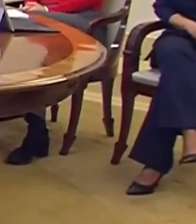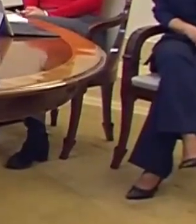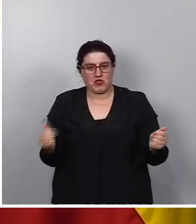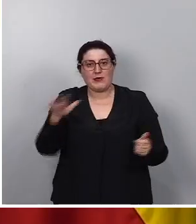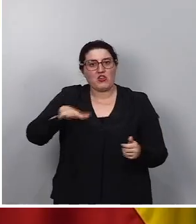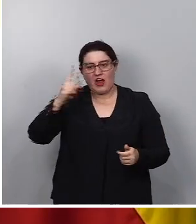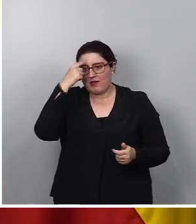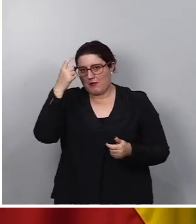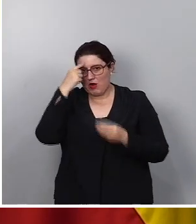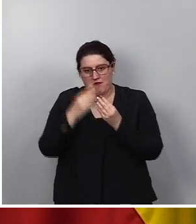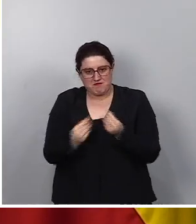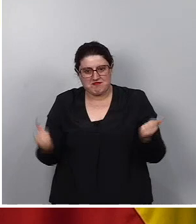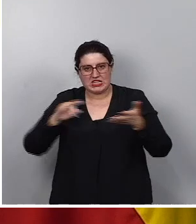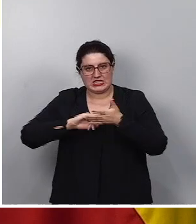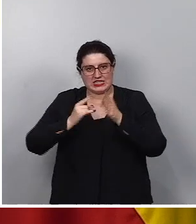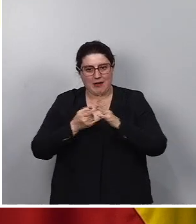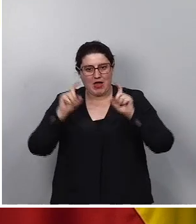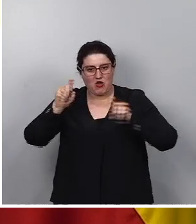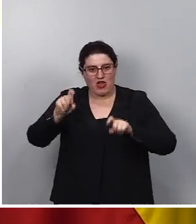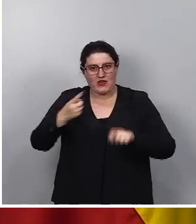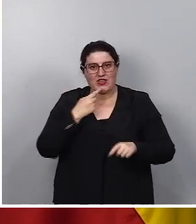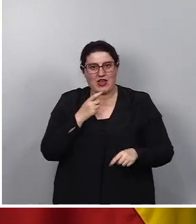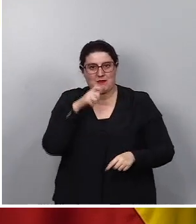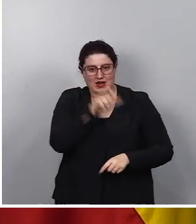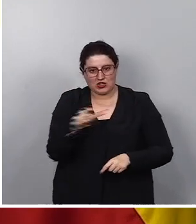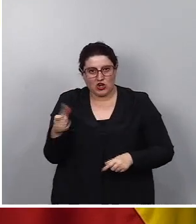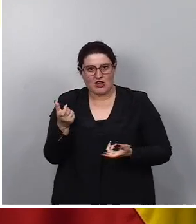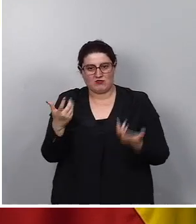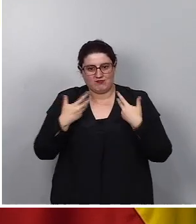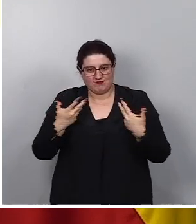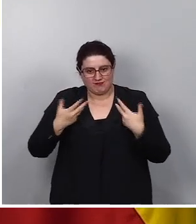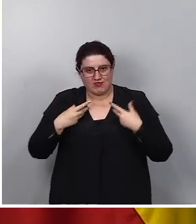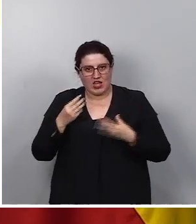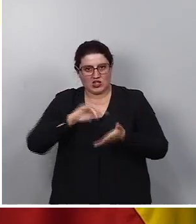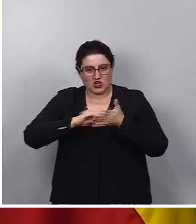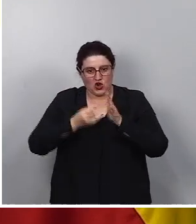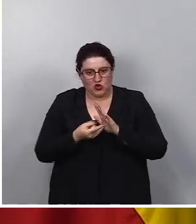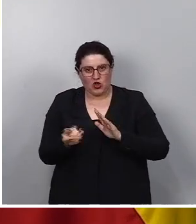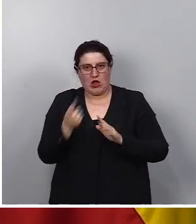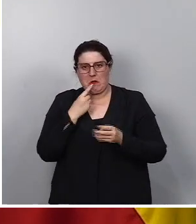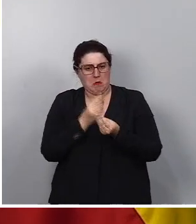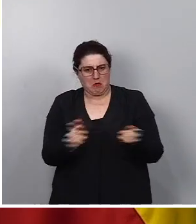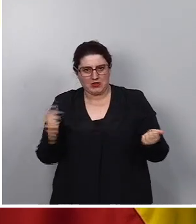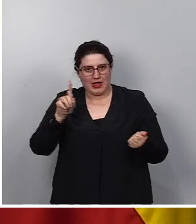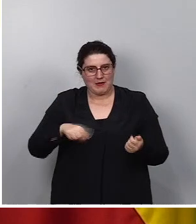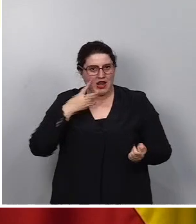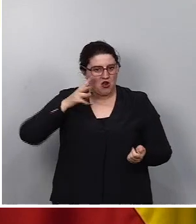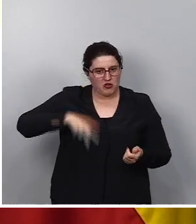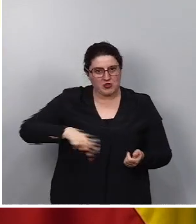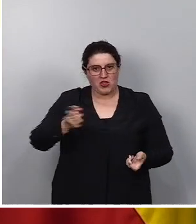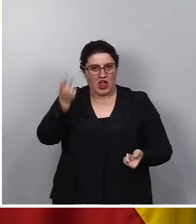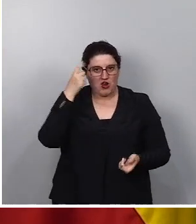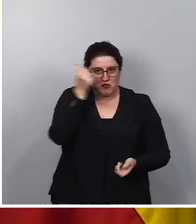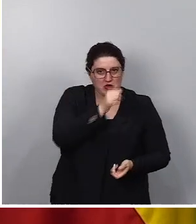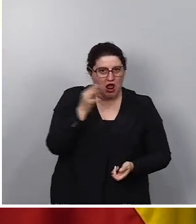del sistema educativo la reparación de las víctimas y el conocimiento por parte de los alumnos y alumnas, y su vulneración,